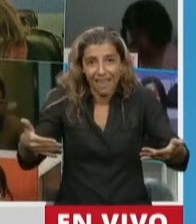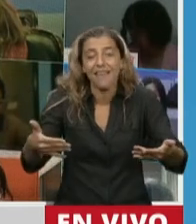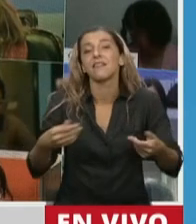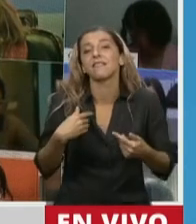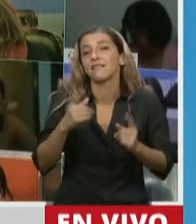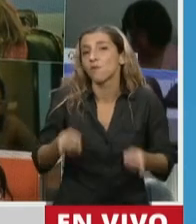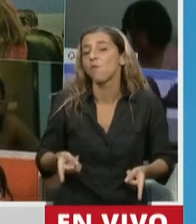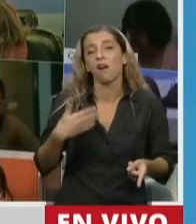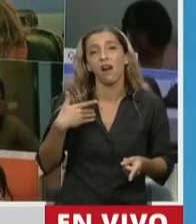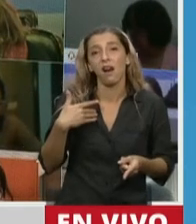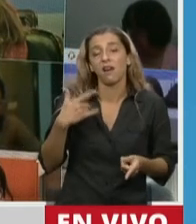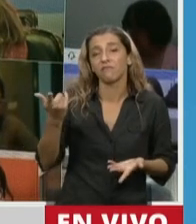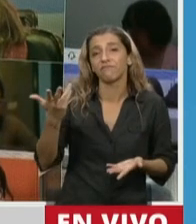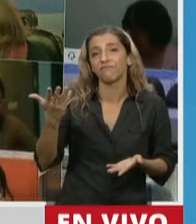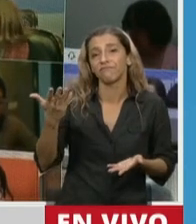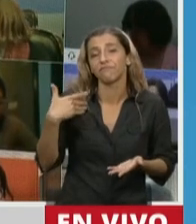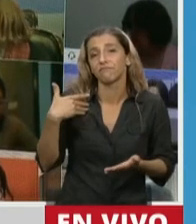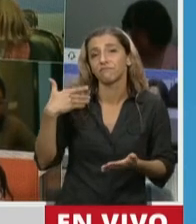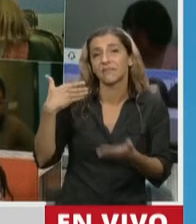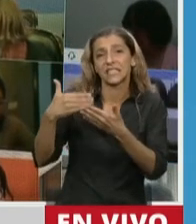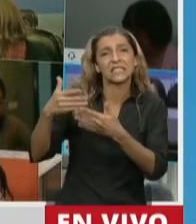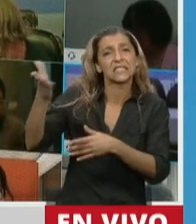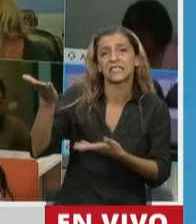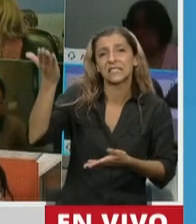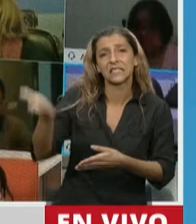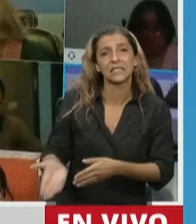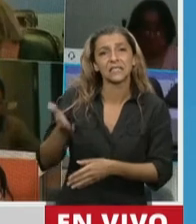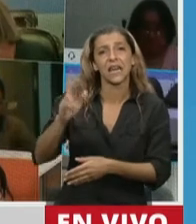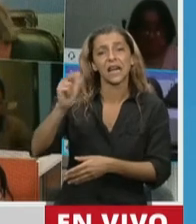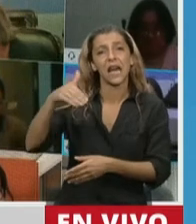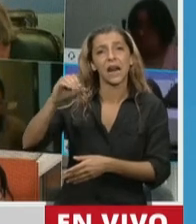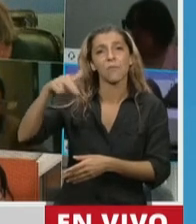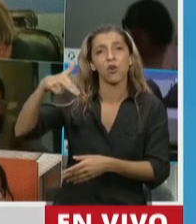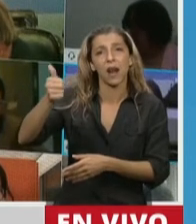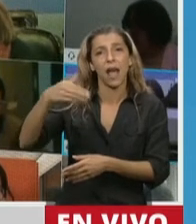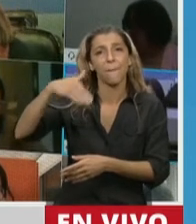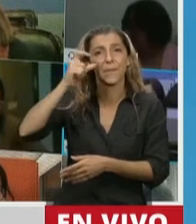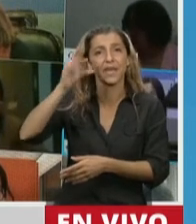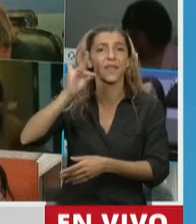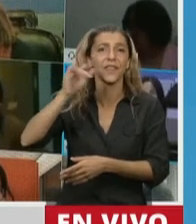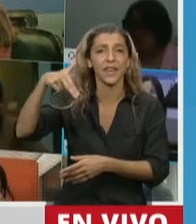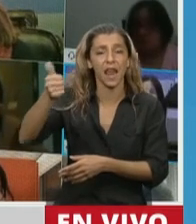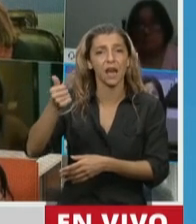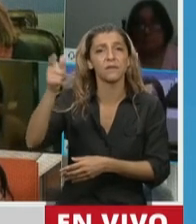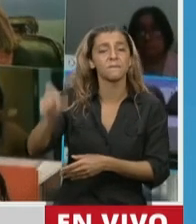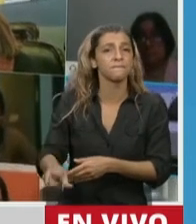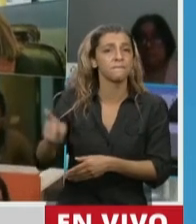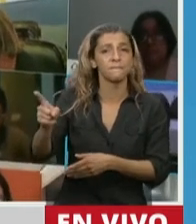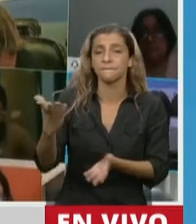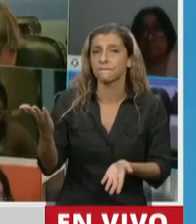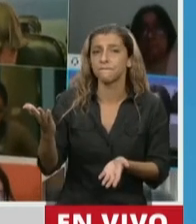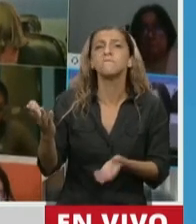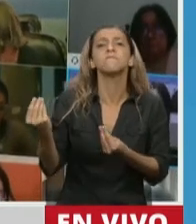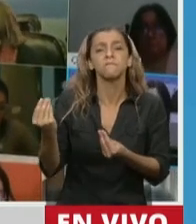perdimos a una compañera, Ramona Medina, porque no tenía agua. Le